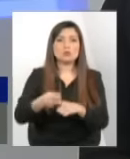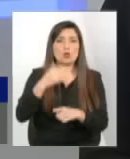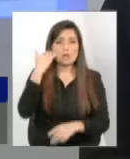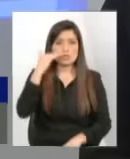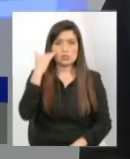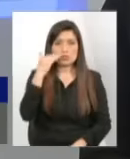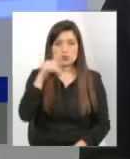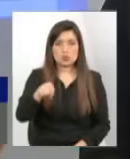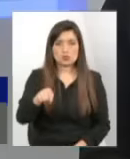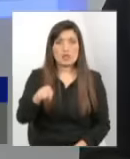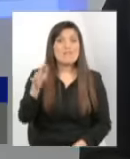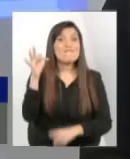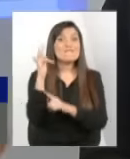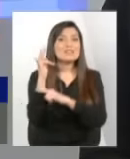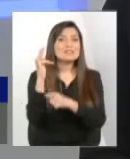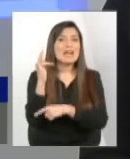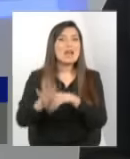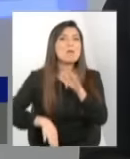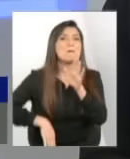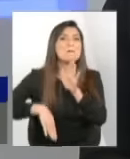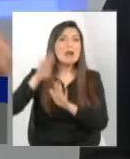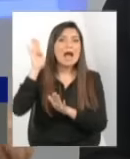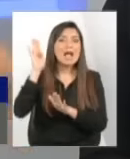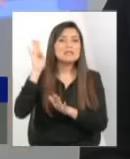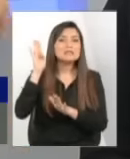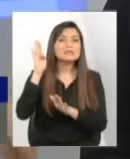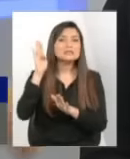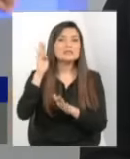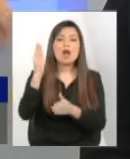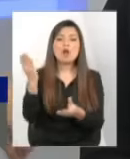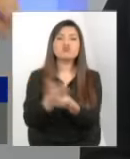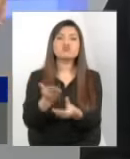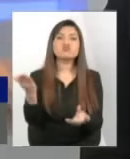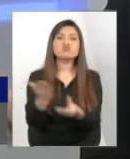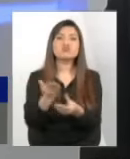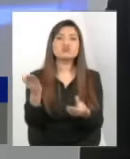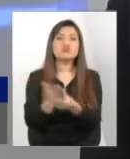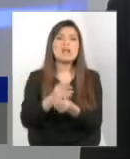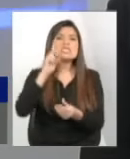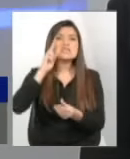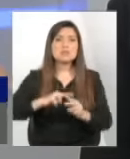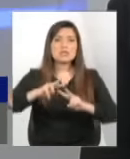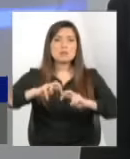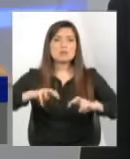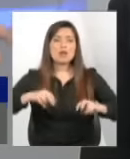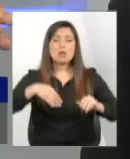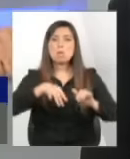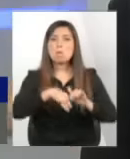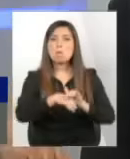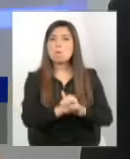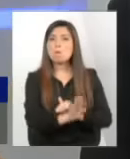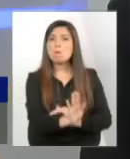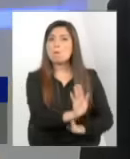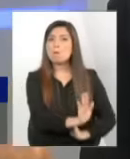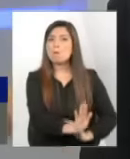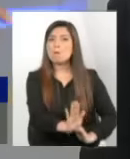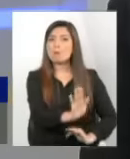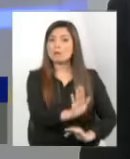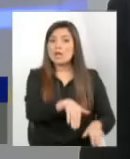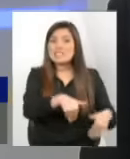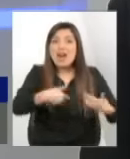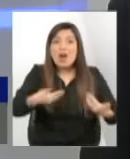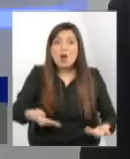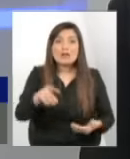y fue la fiscal que más archivó causas sin investigar y hoy esa persona